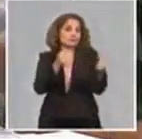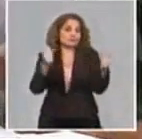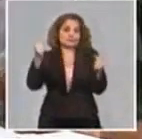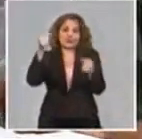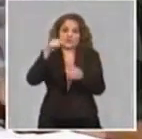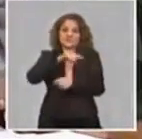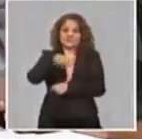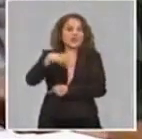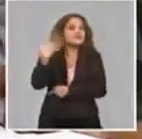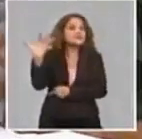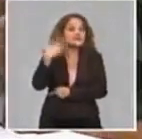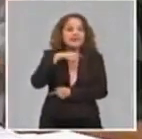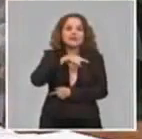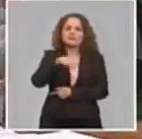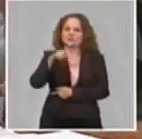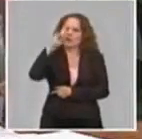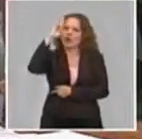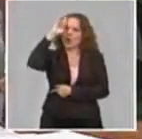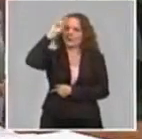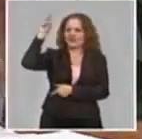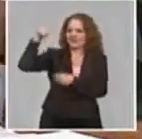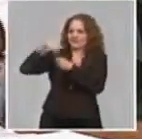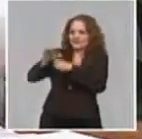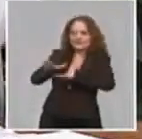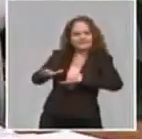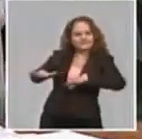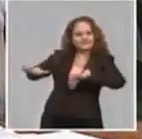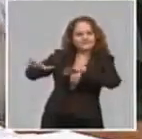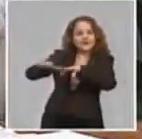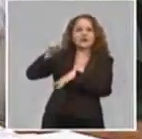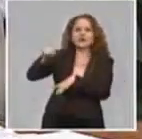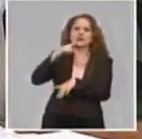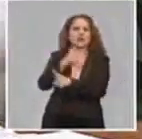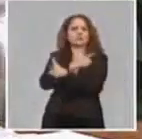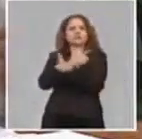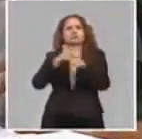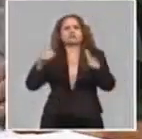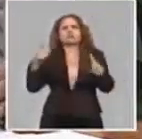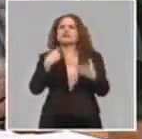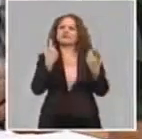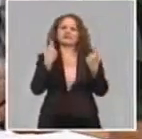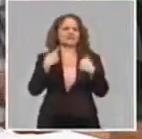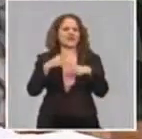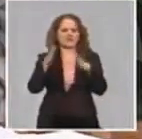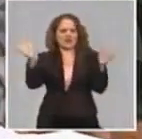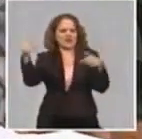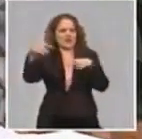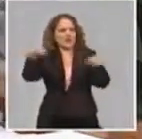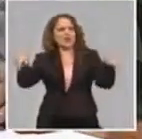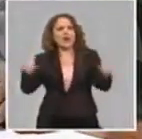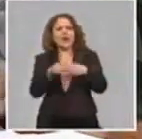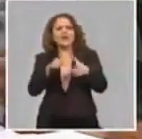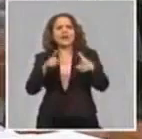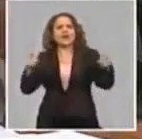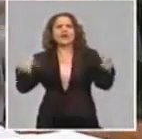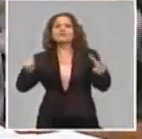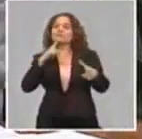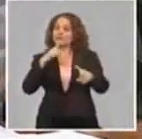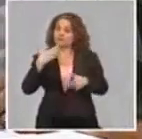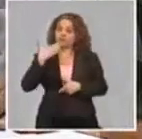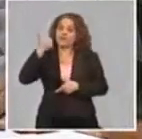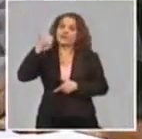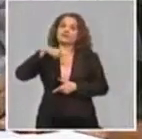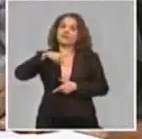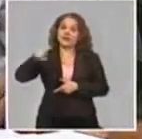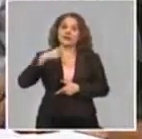priorizamos fue los asfaltos que no eran grandes, los asfaltos en los hospitales que no eran grandes cantidades, pero al final es un bienestar también para la cantidad